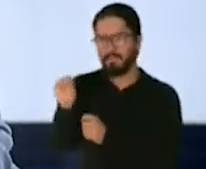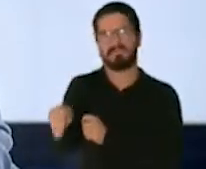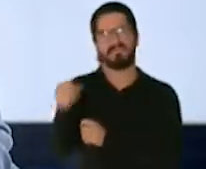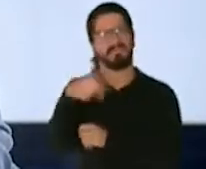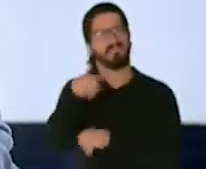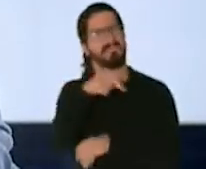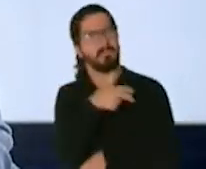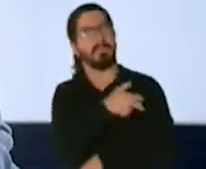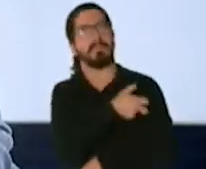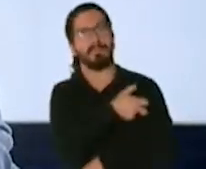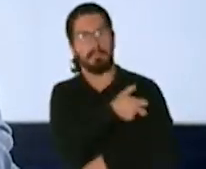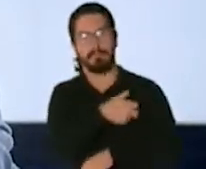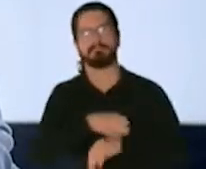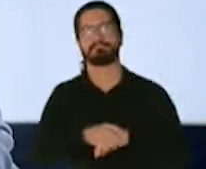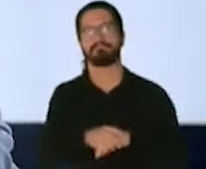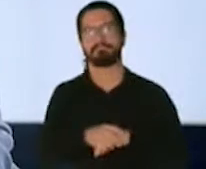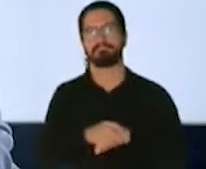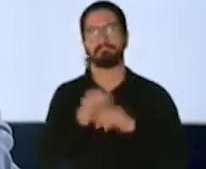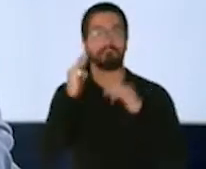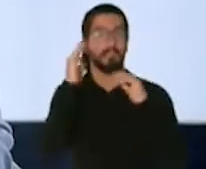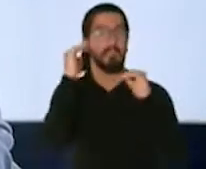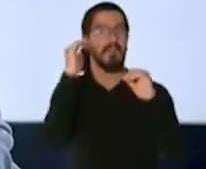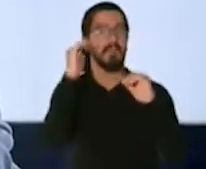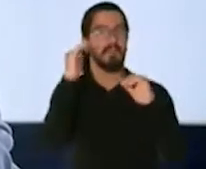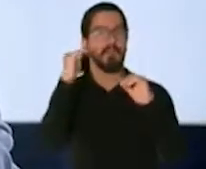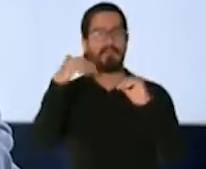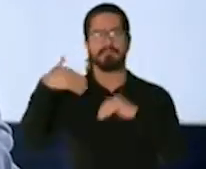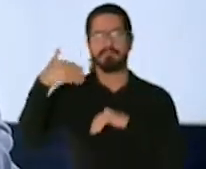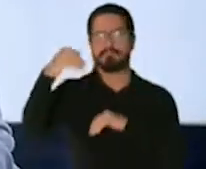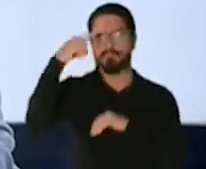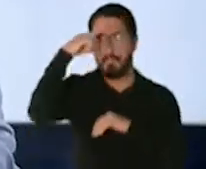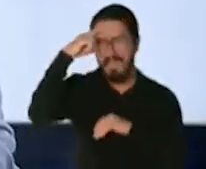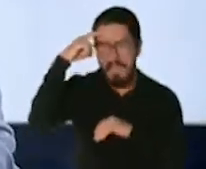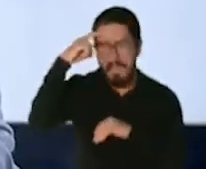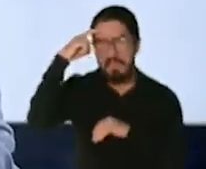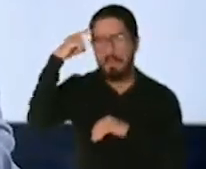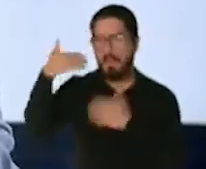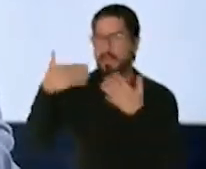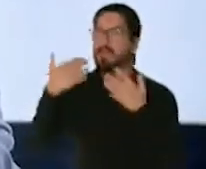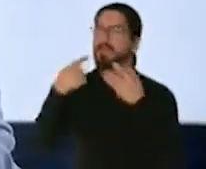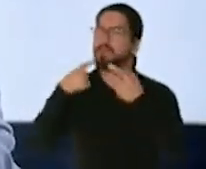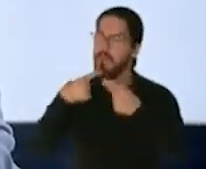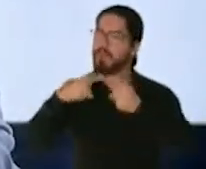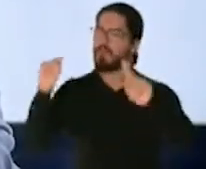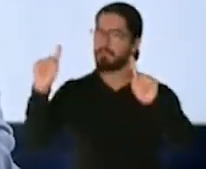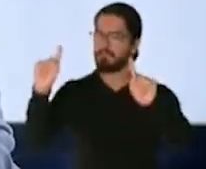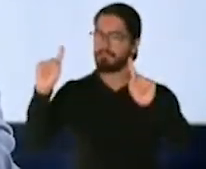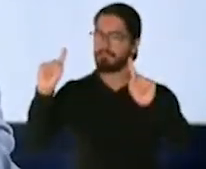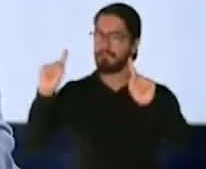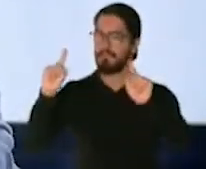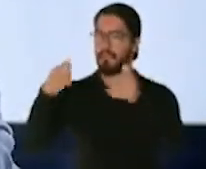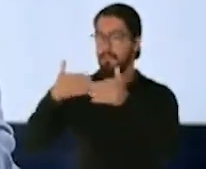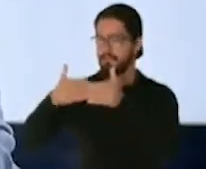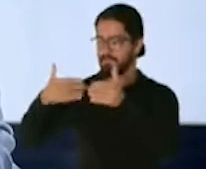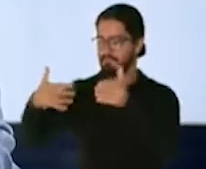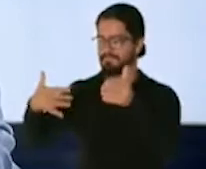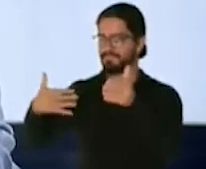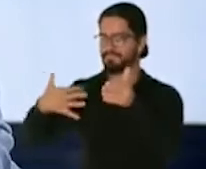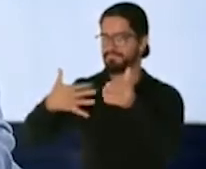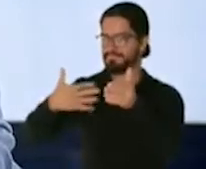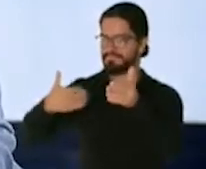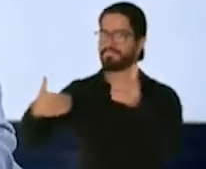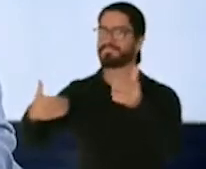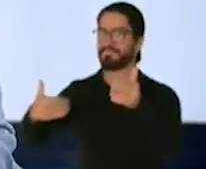vacunada. Se espera que ya para el verano eso ocurra. De aquí a allá, pues, otra vez,